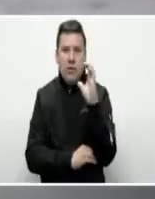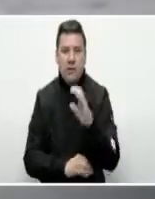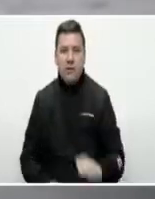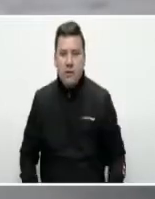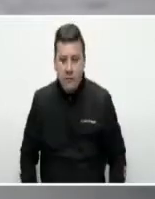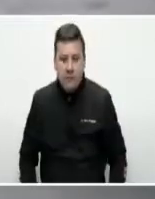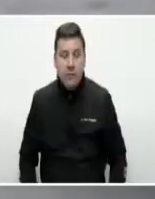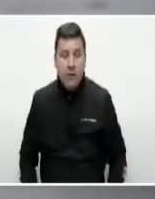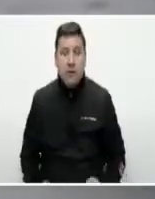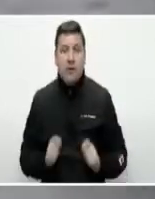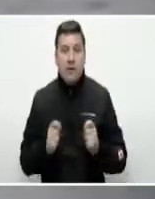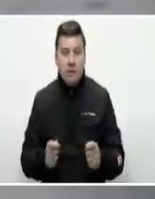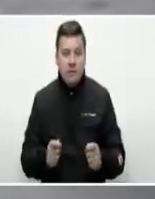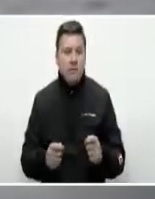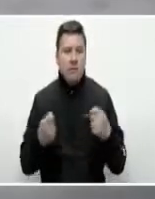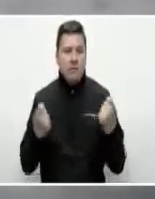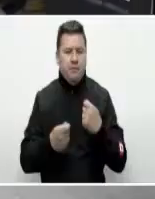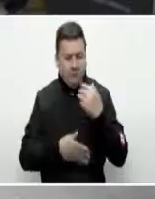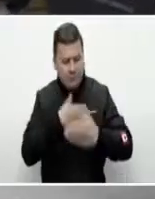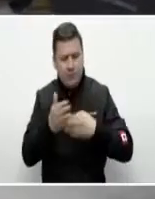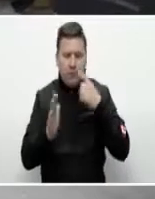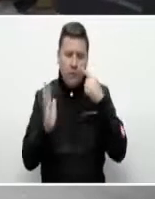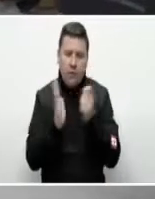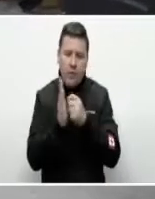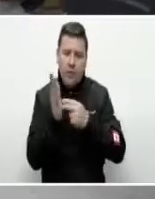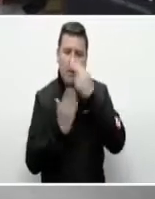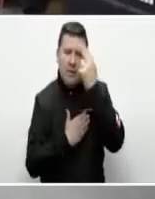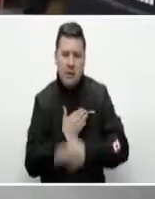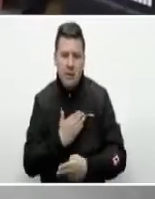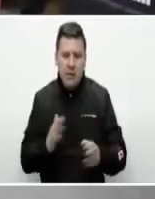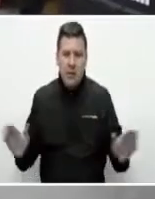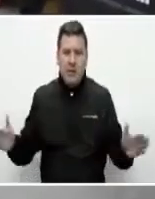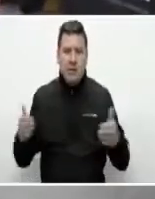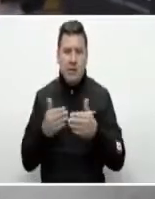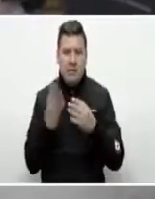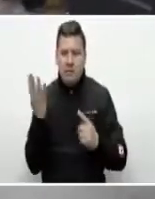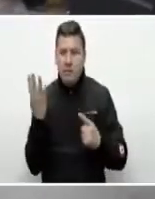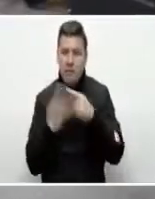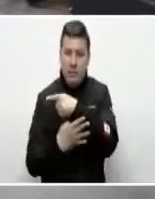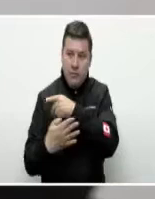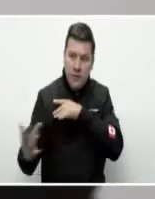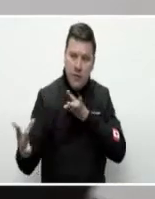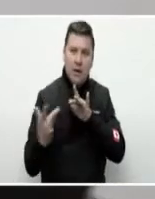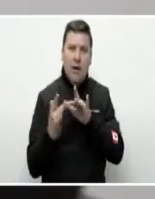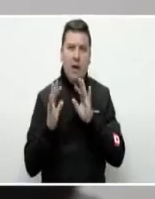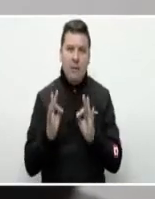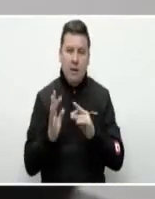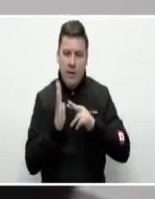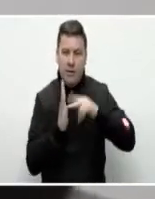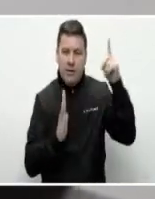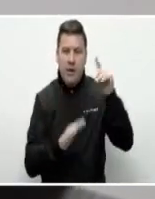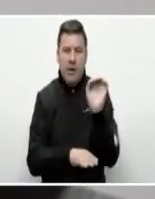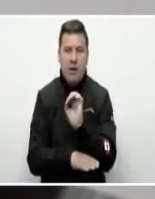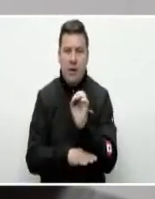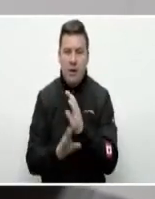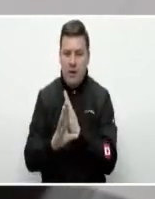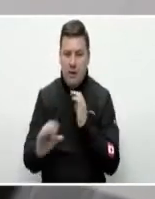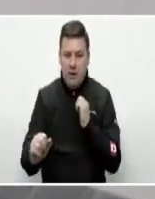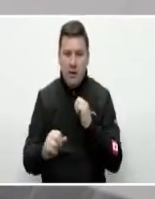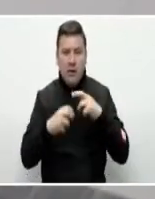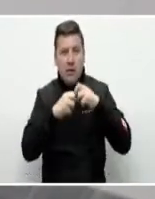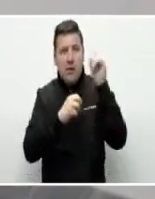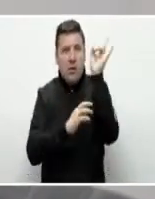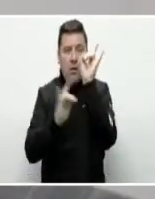Durante el certamen también se tuvieron avances bajo los proyectos de cierre de brechas de innovación y tecnología en automotriz, eficiencias